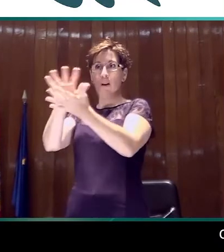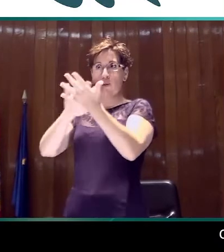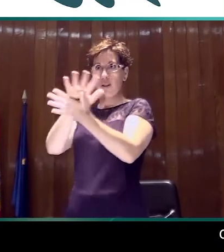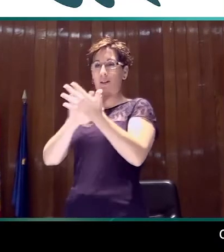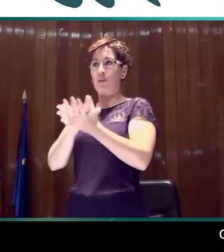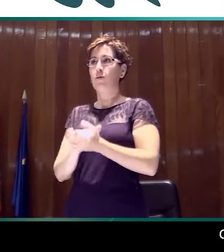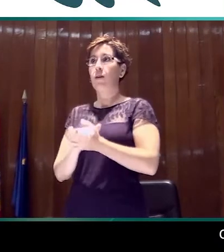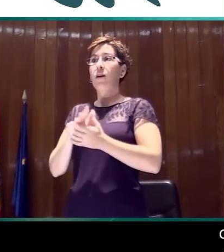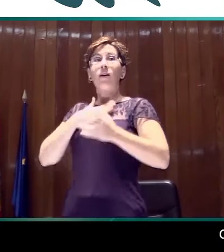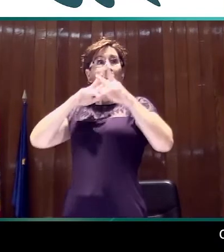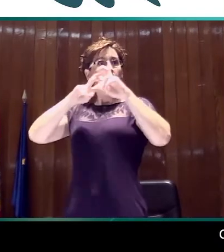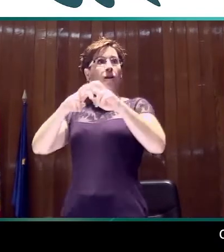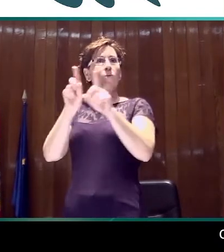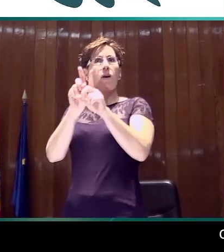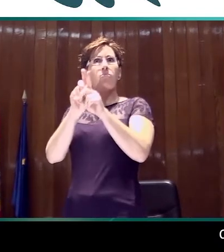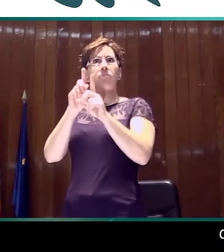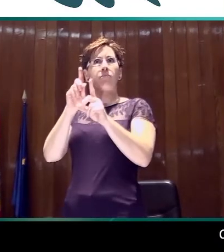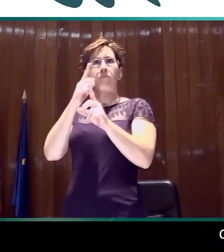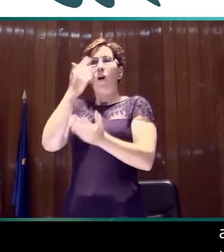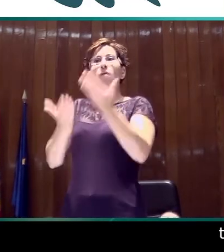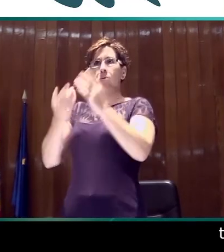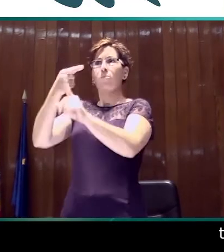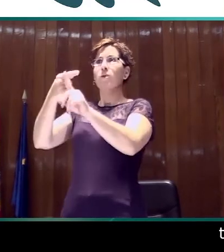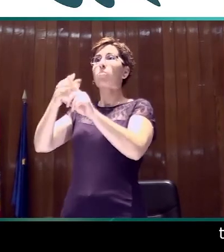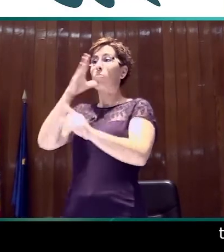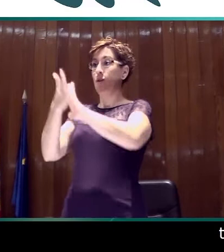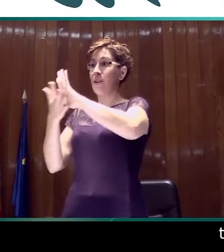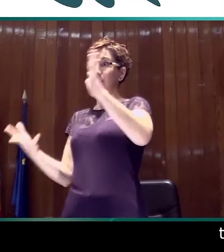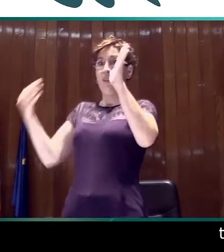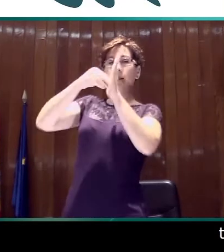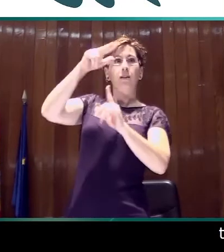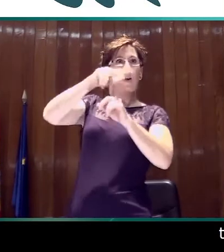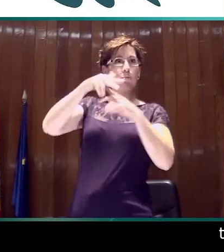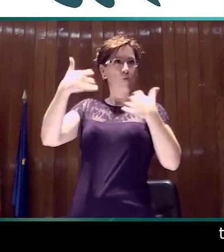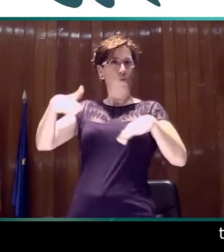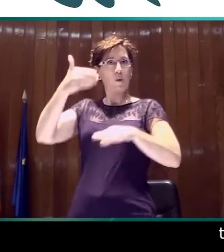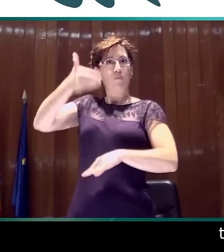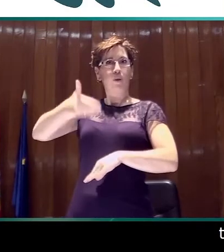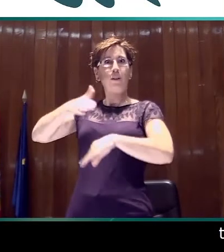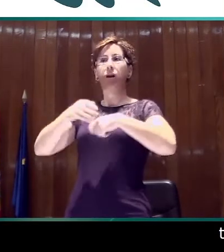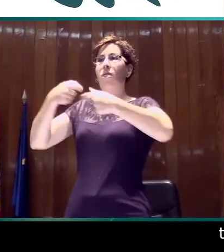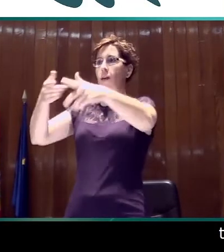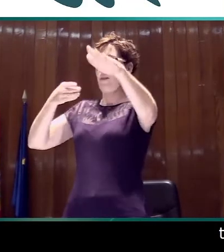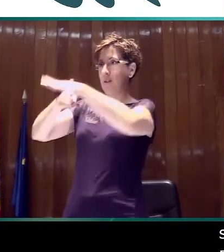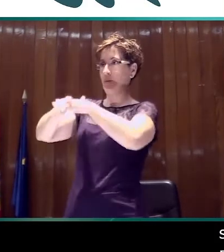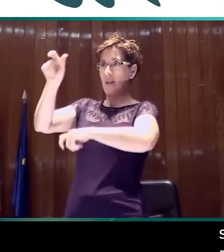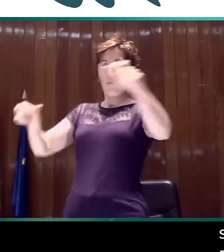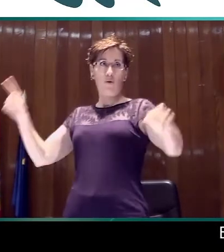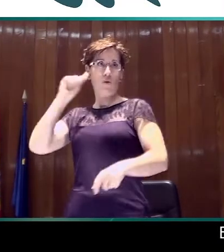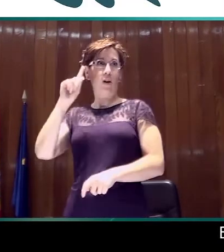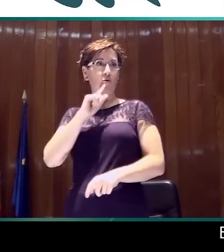que valora muy positivamente la incorporación de la lengua de signos en televisión como medida de accesibilidad para las personas sordas,